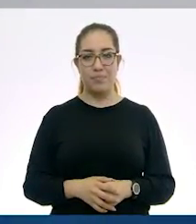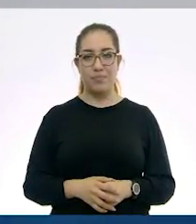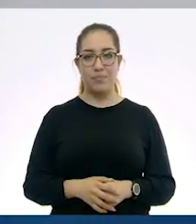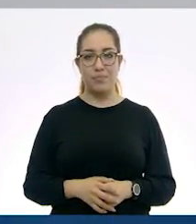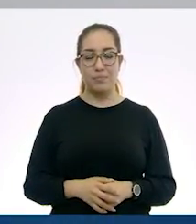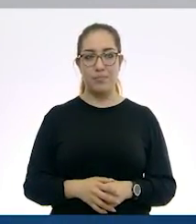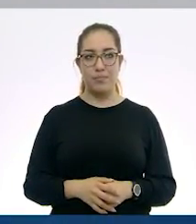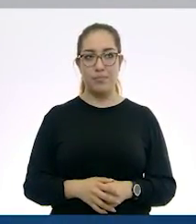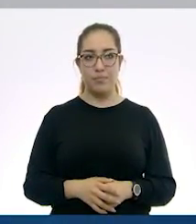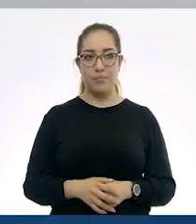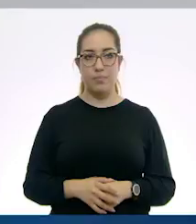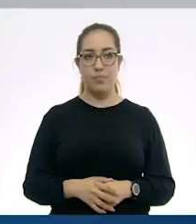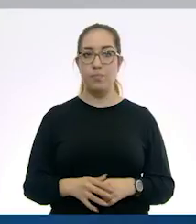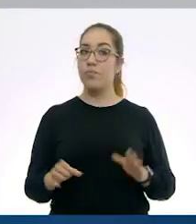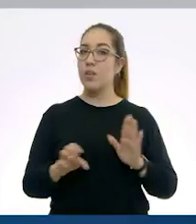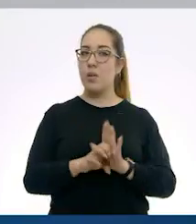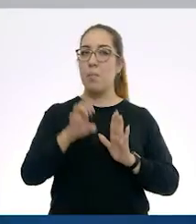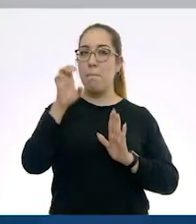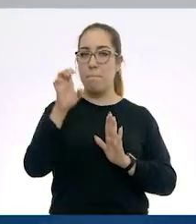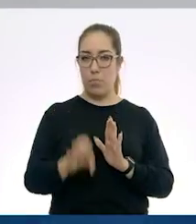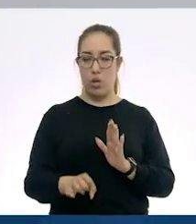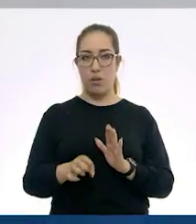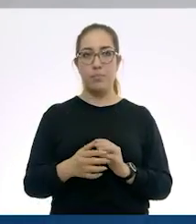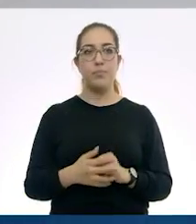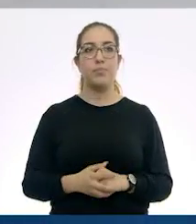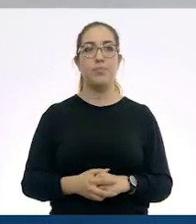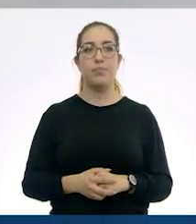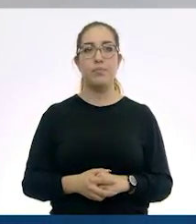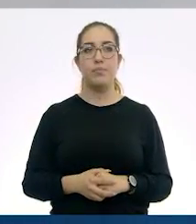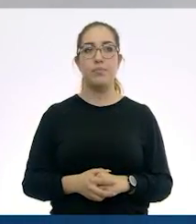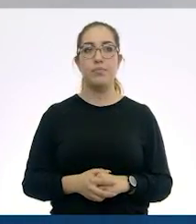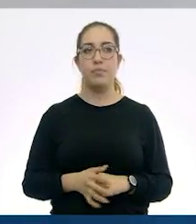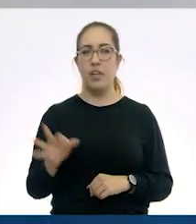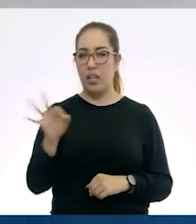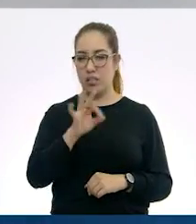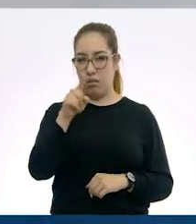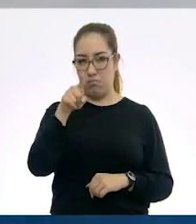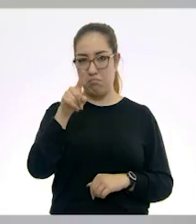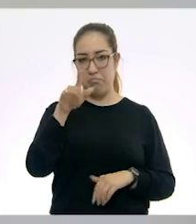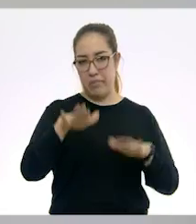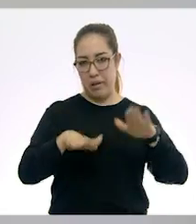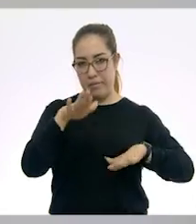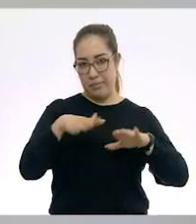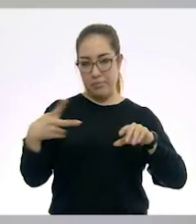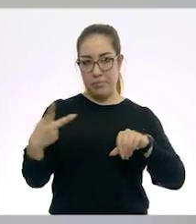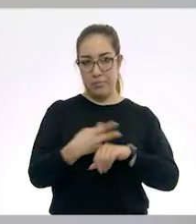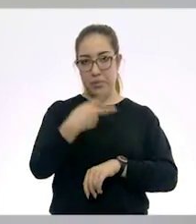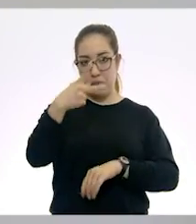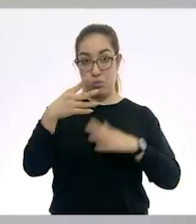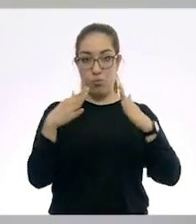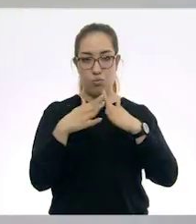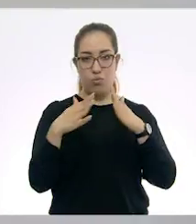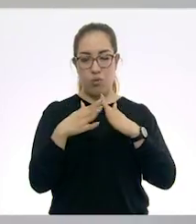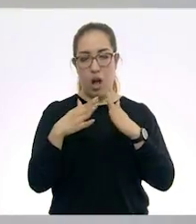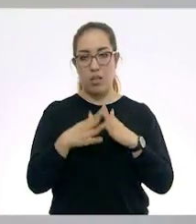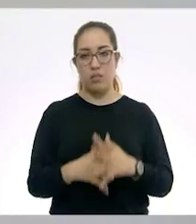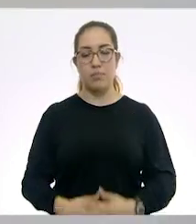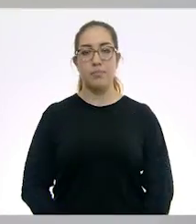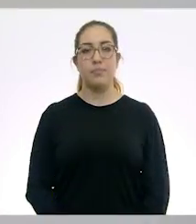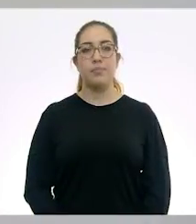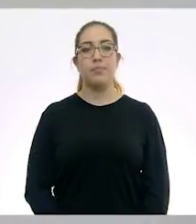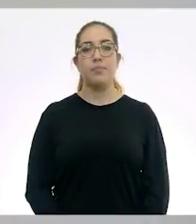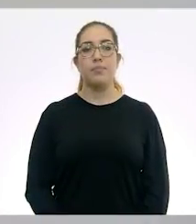Por ejemplo, en términos estéticos. A lo mejor a ustedes mismos les ha pasado en su casa. Una vez que terminan de poner